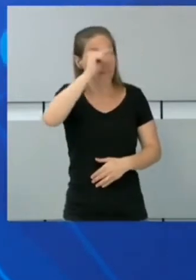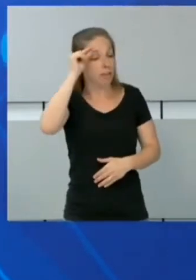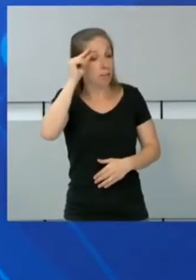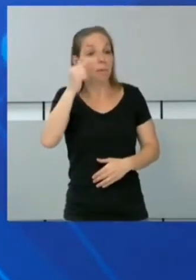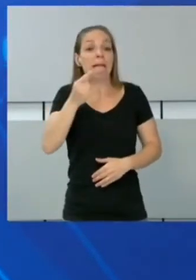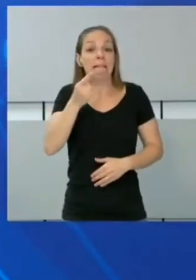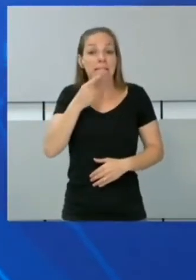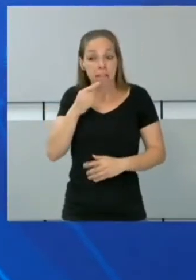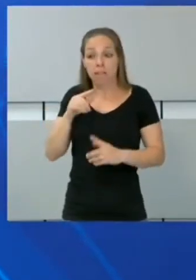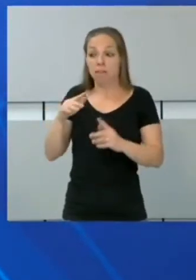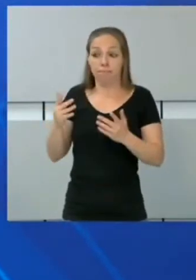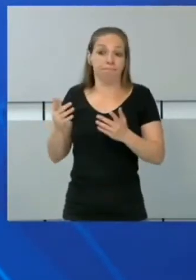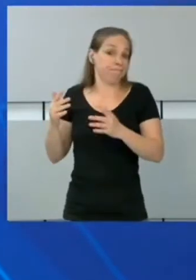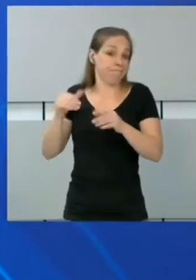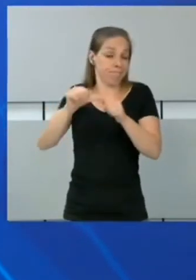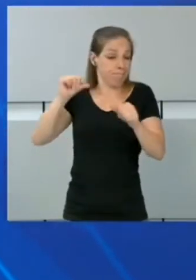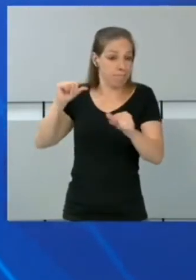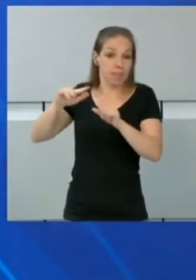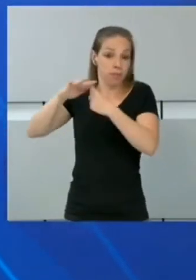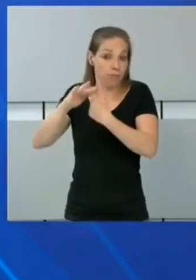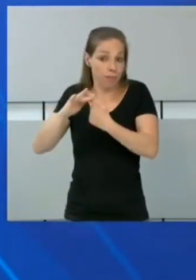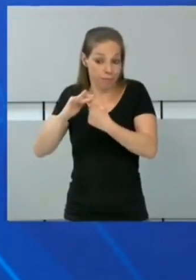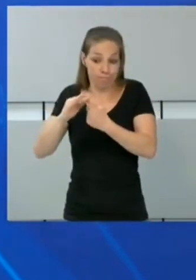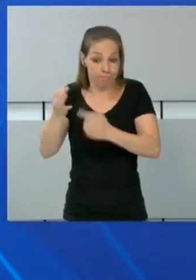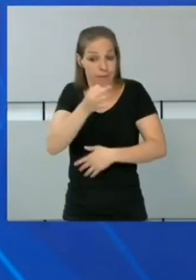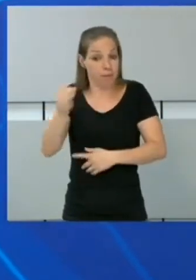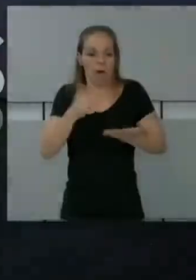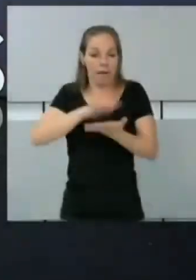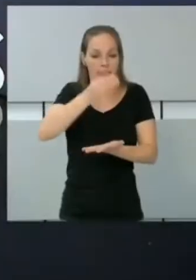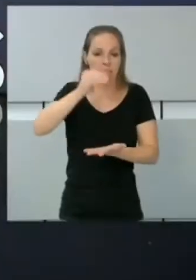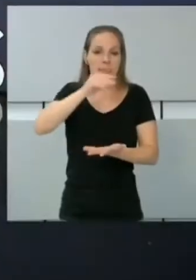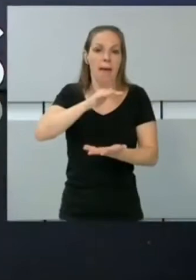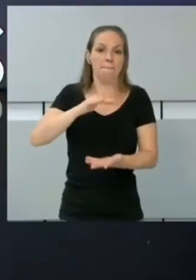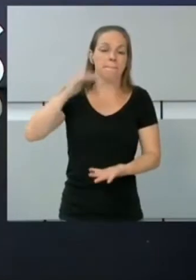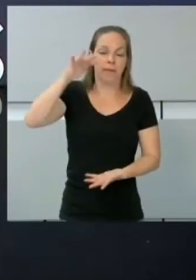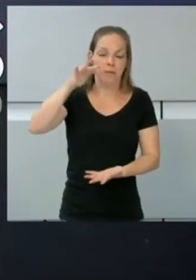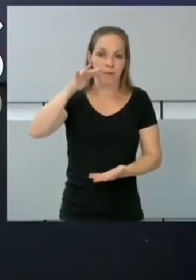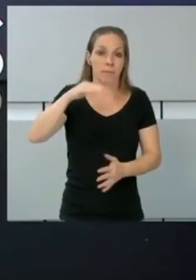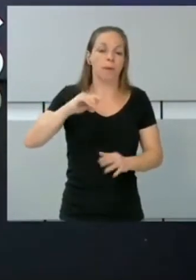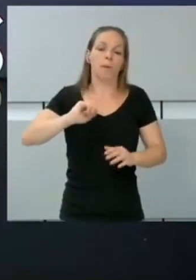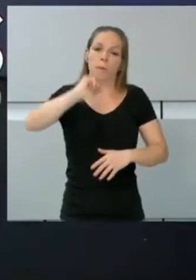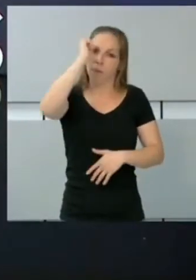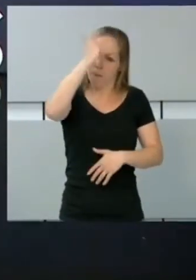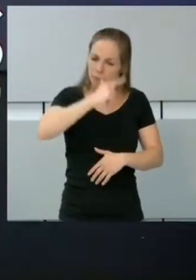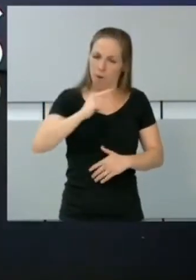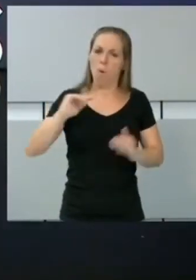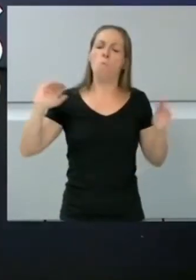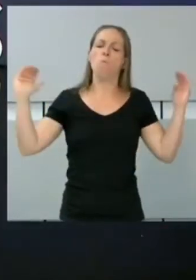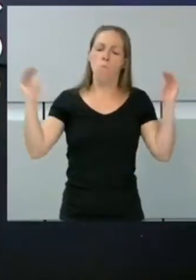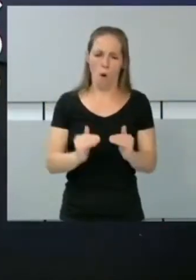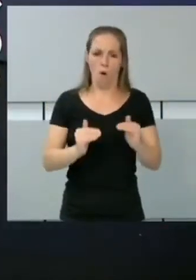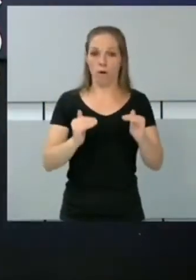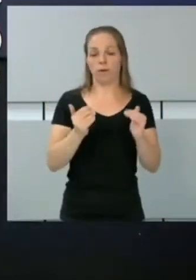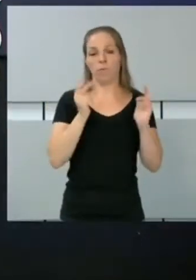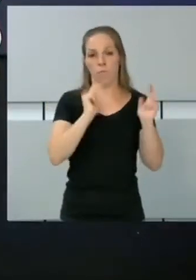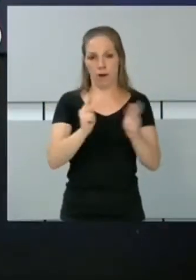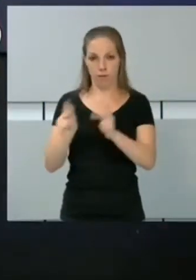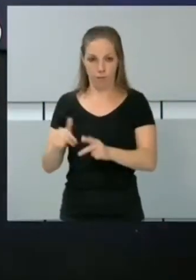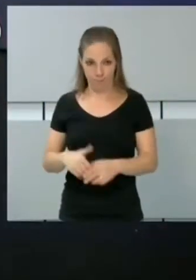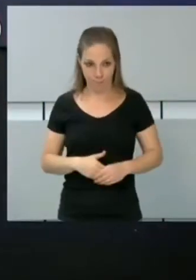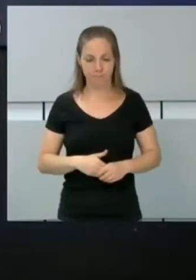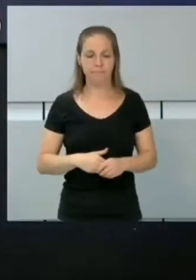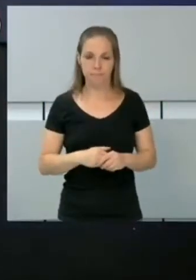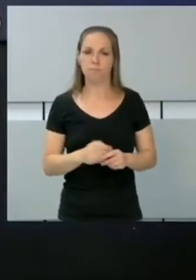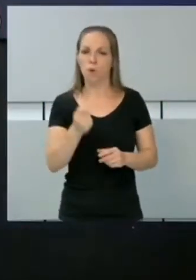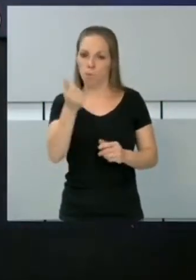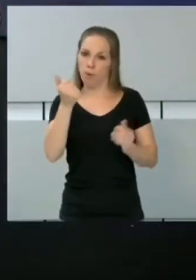condiciones perfectas para generar una transmisión. Baja, por suerte, bastante el número de fallecimientos, Nú. Sí, Manu, baja